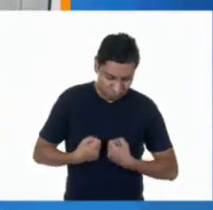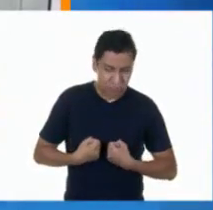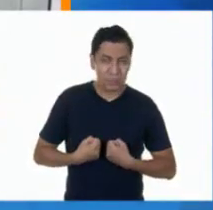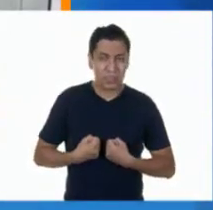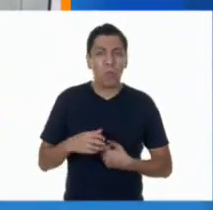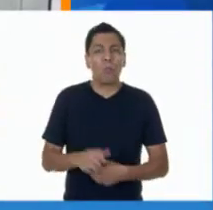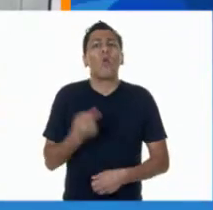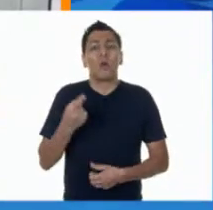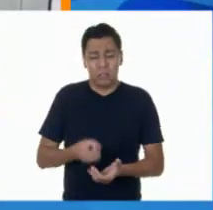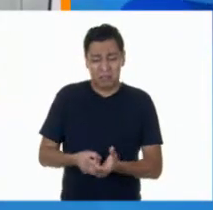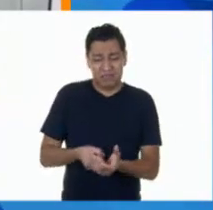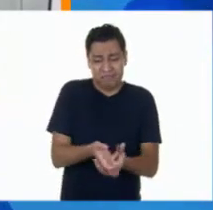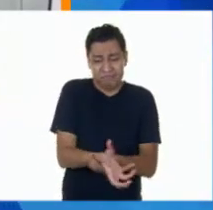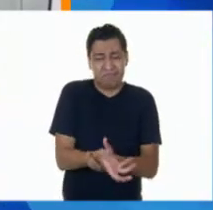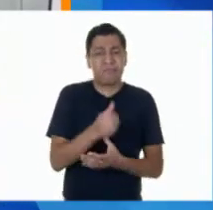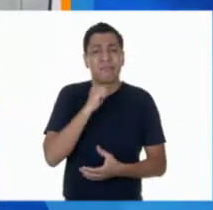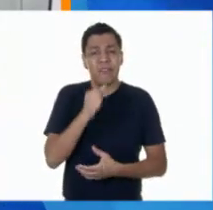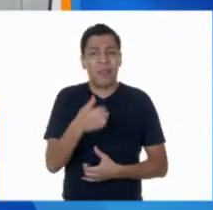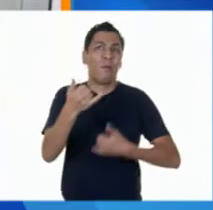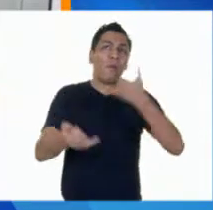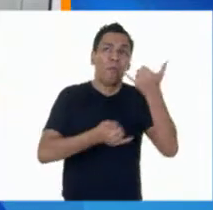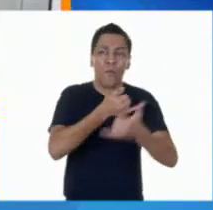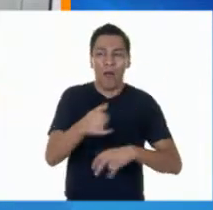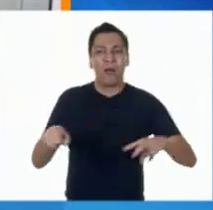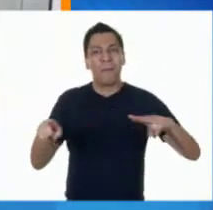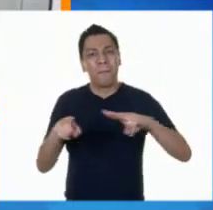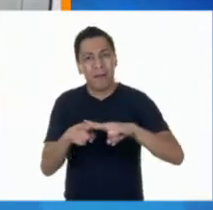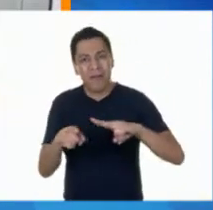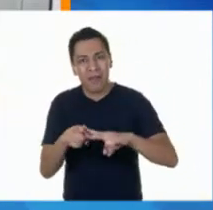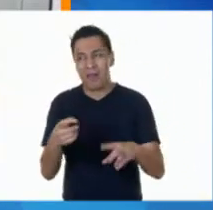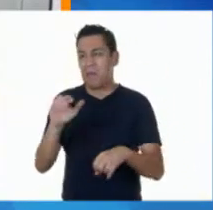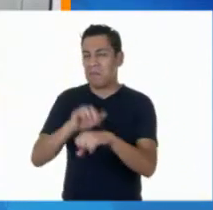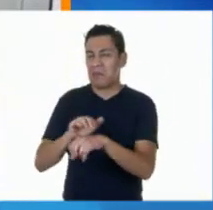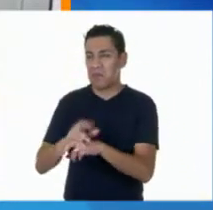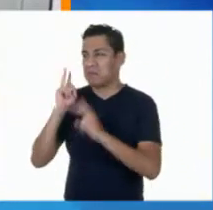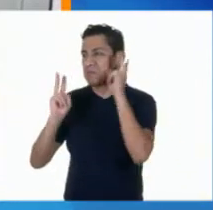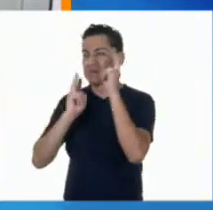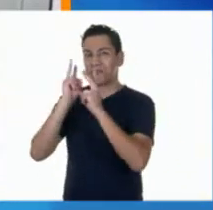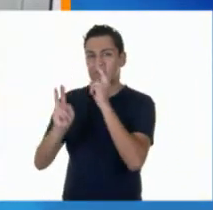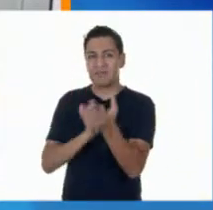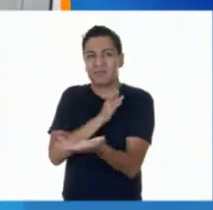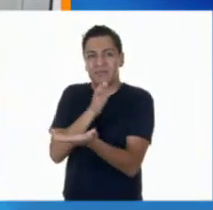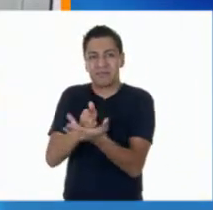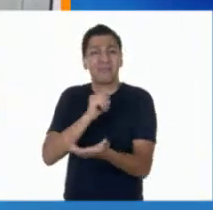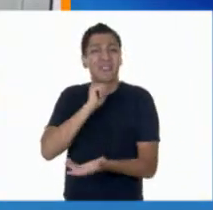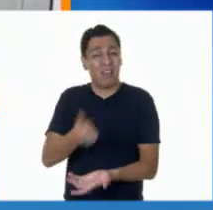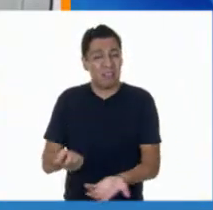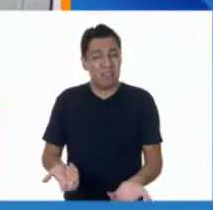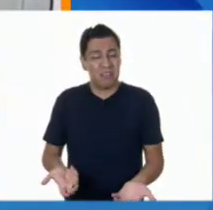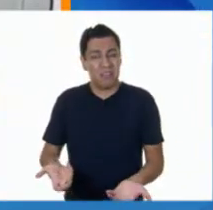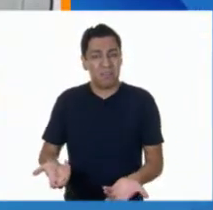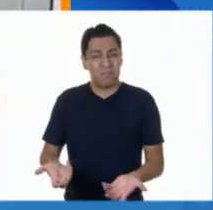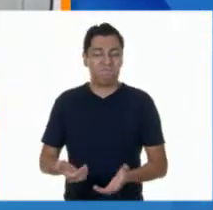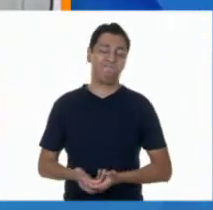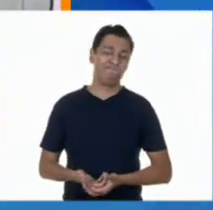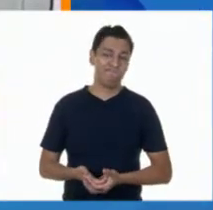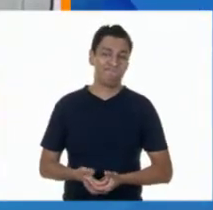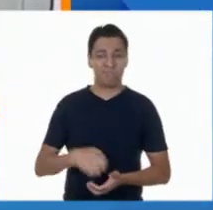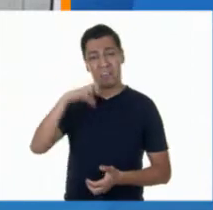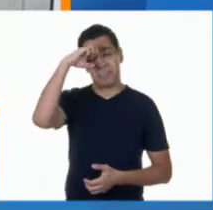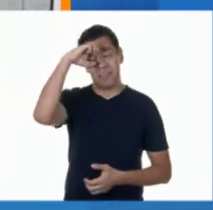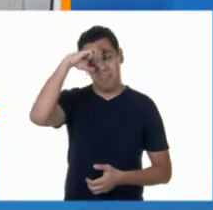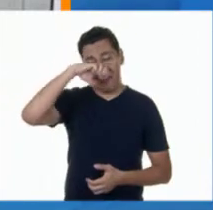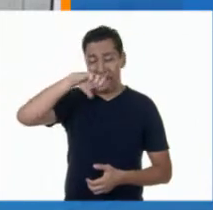podido salir a jugar en el parque con mis amigos. Y también extraño a mi